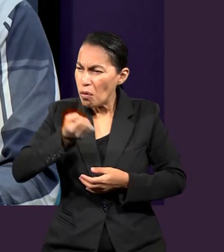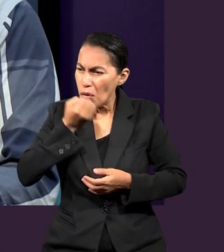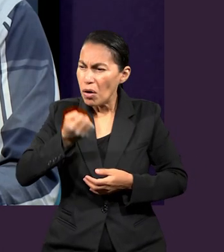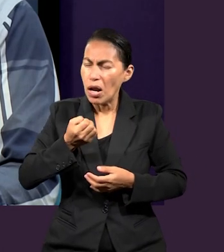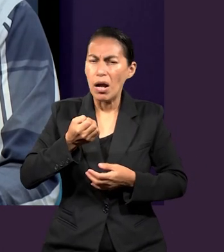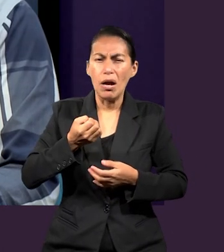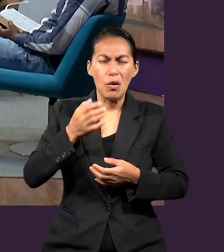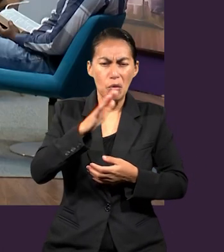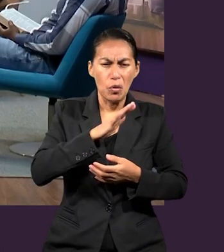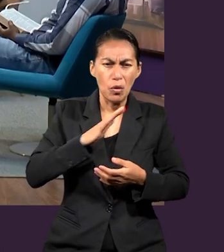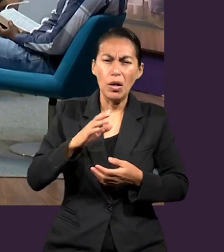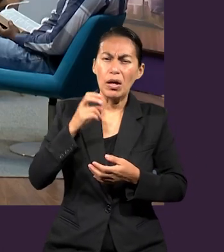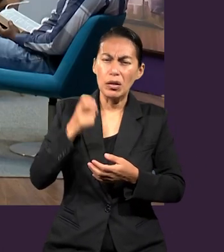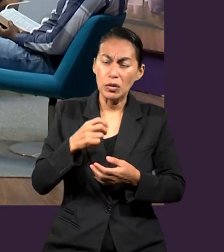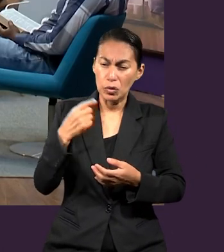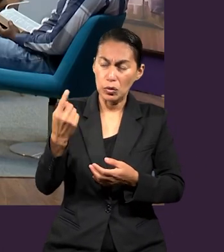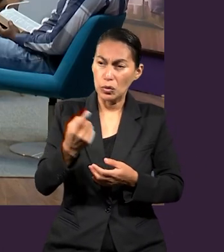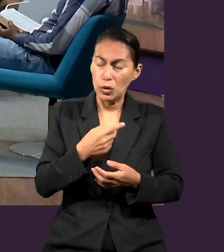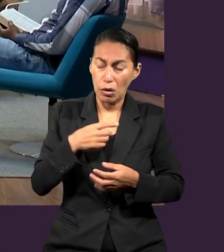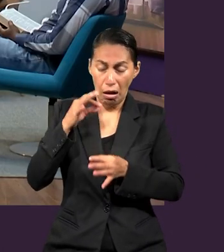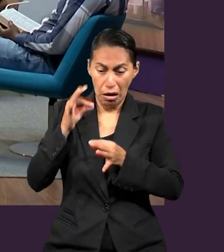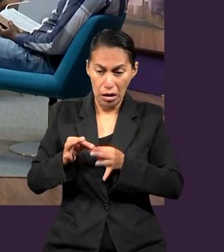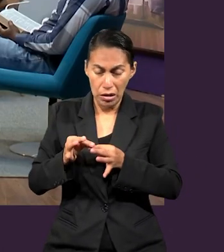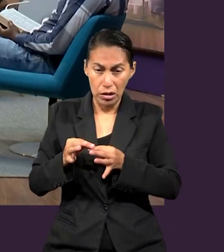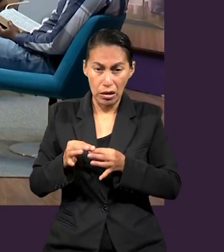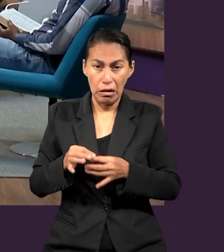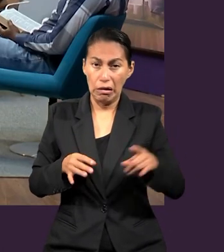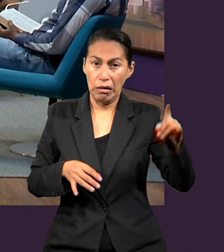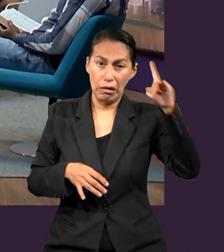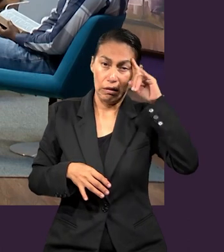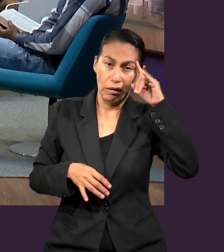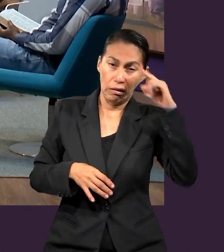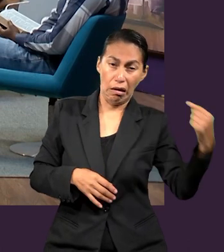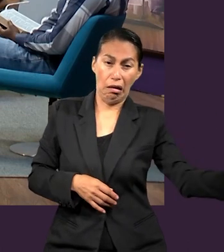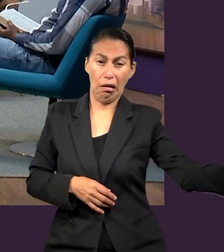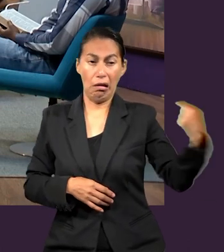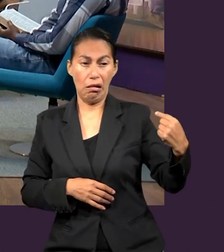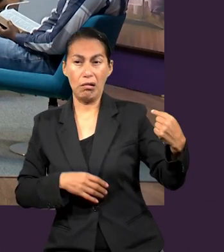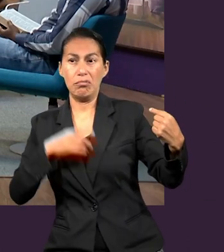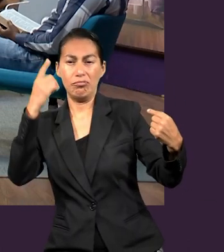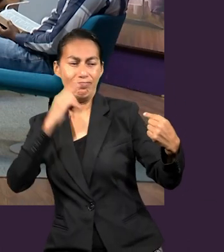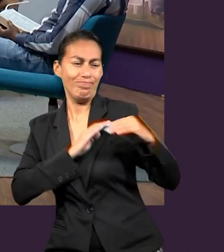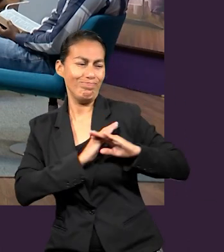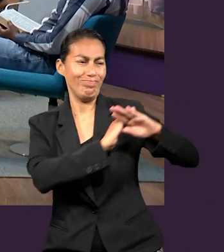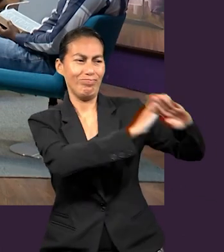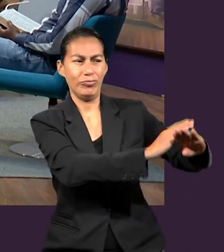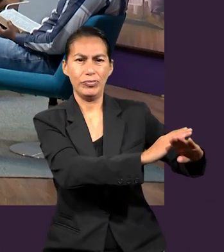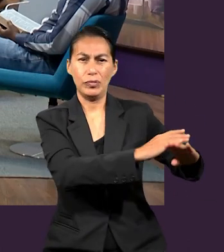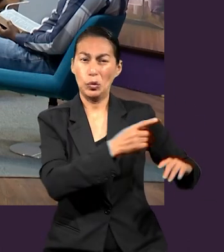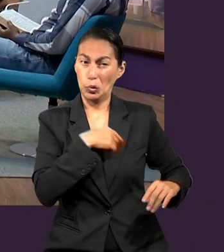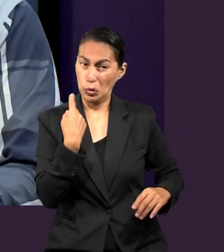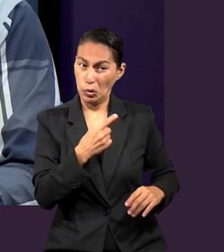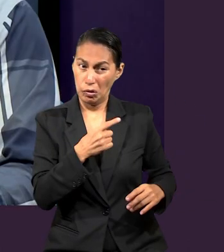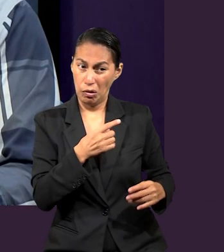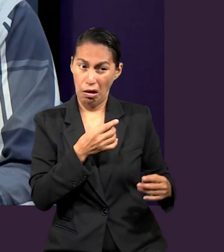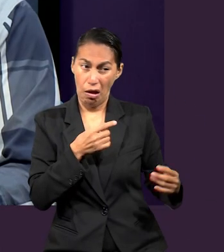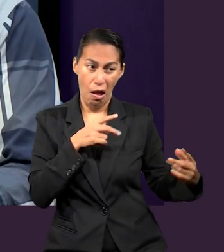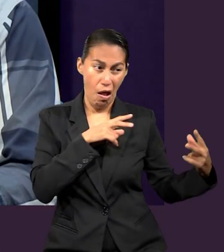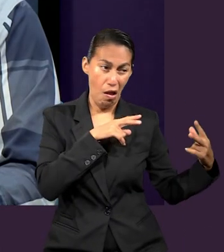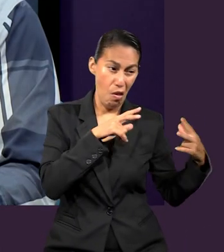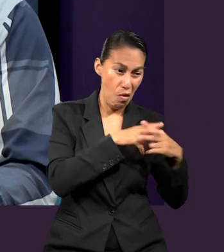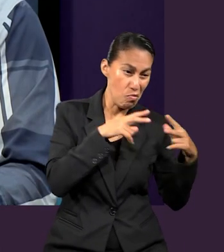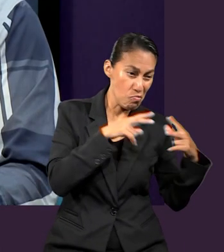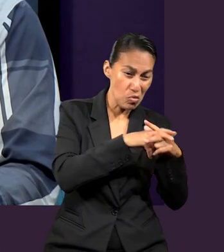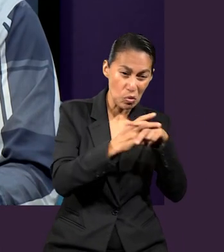asenchanzas del diablo, porque no tenemos luta contra sangre y carne,